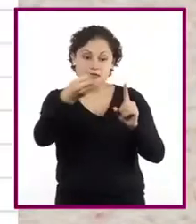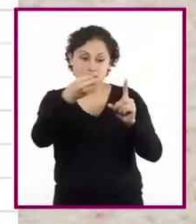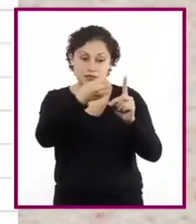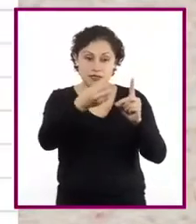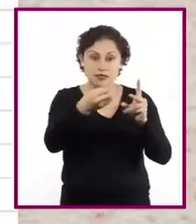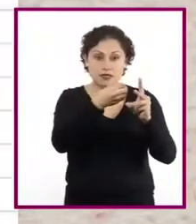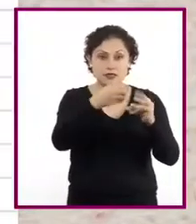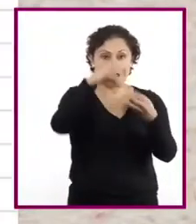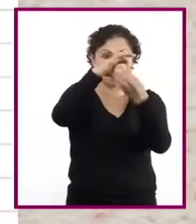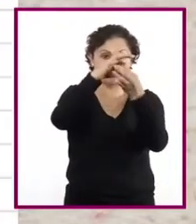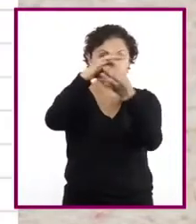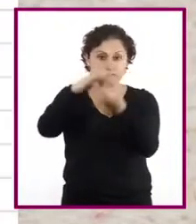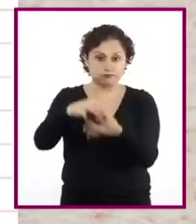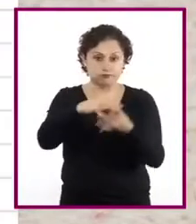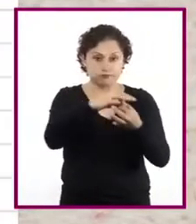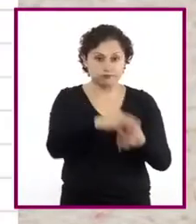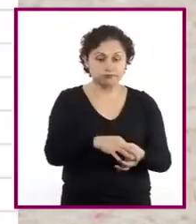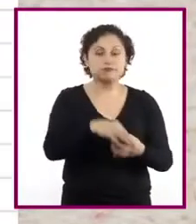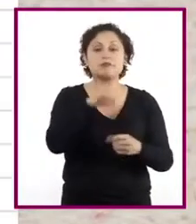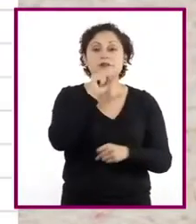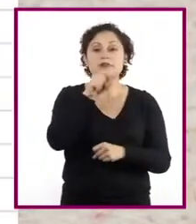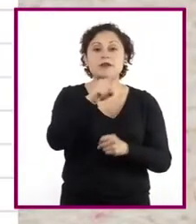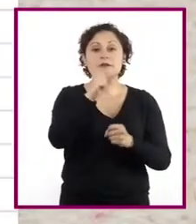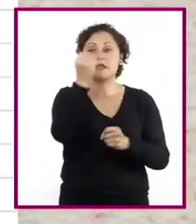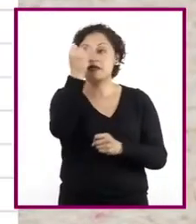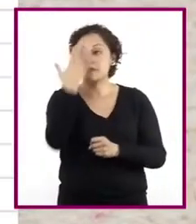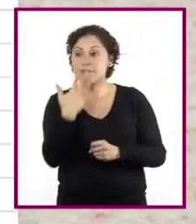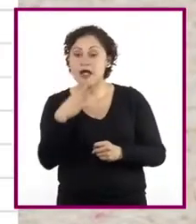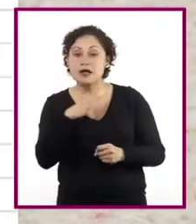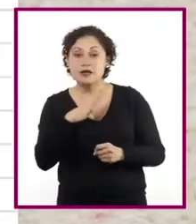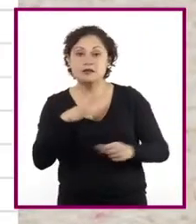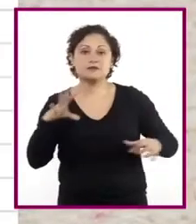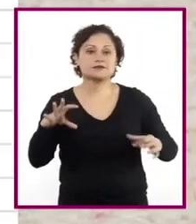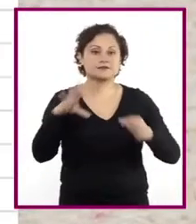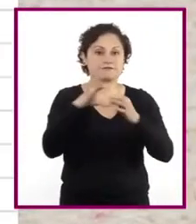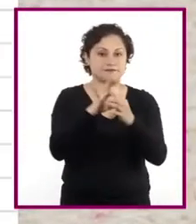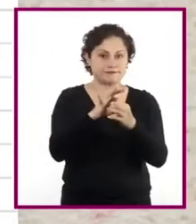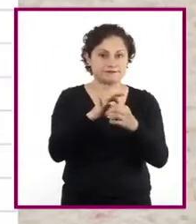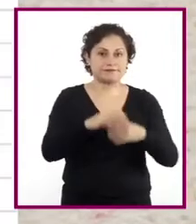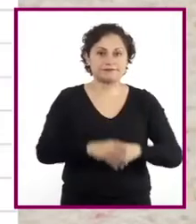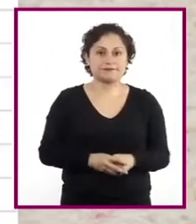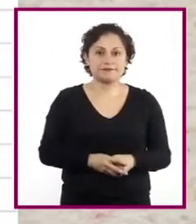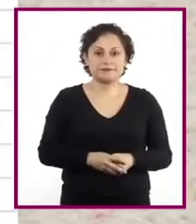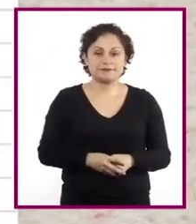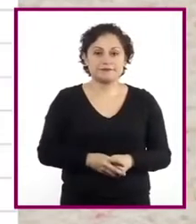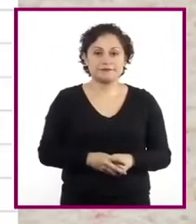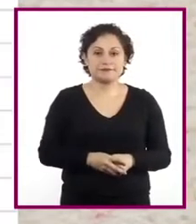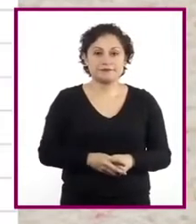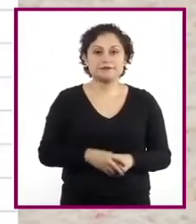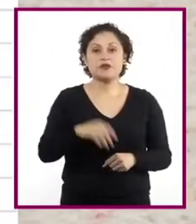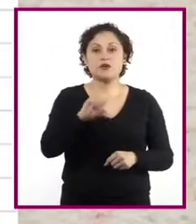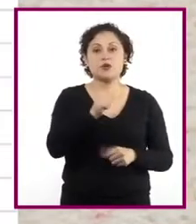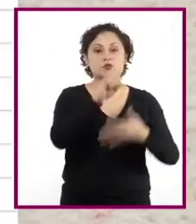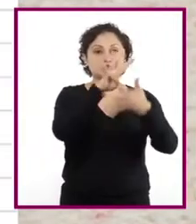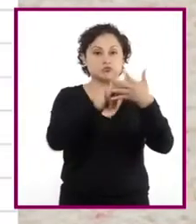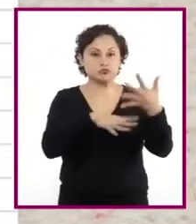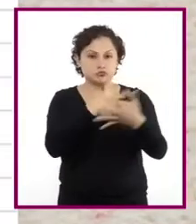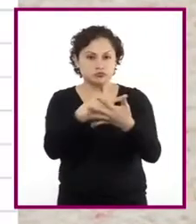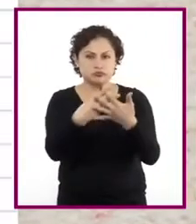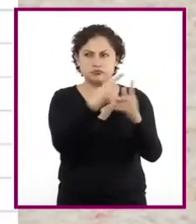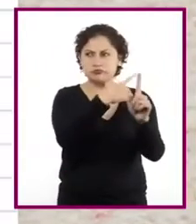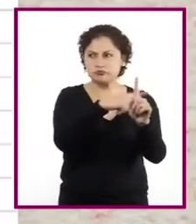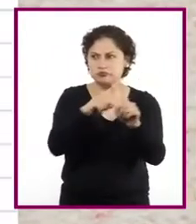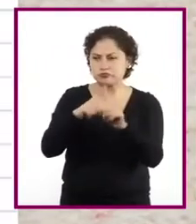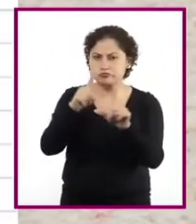tengan congruencia. Que las imágenes vayan acordes con el texto. Que los esquemas sean claros y concisos.